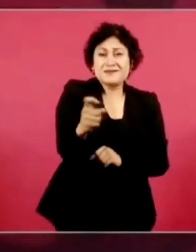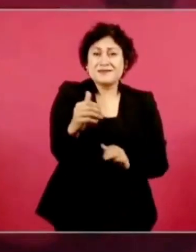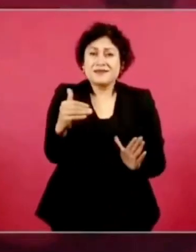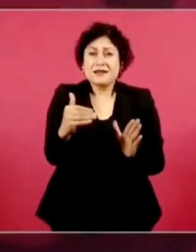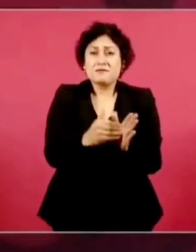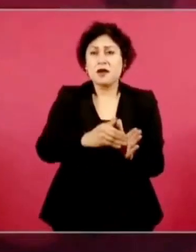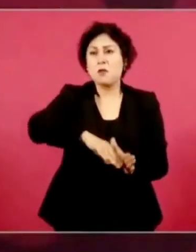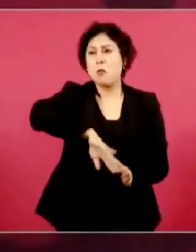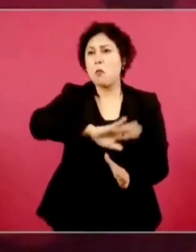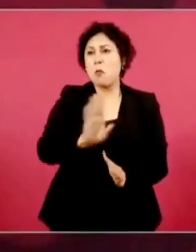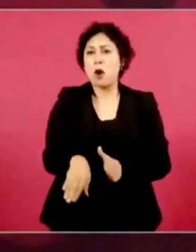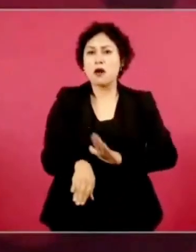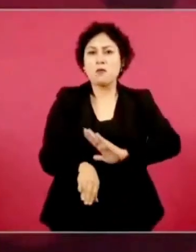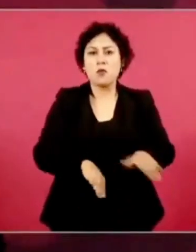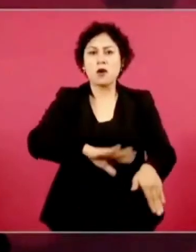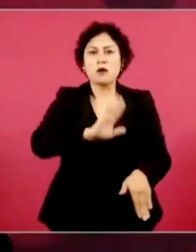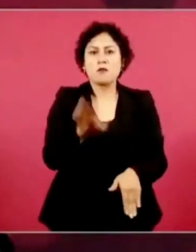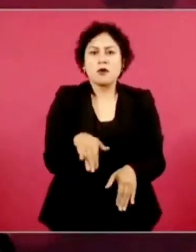pandemia.